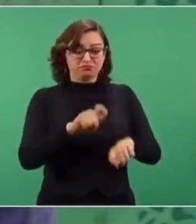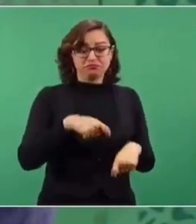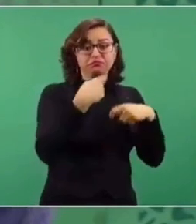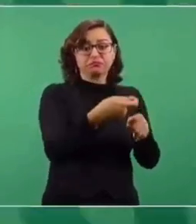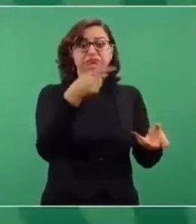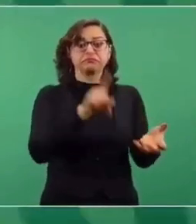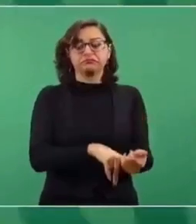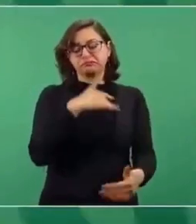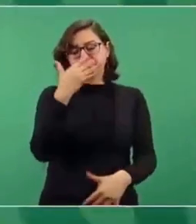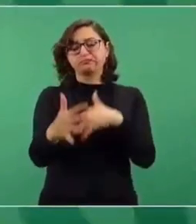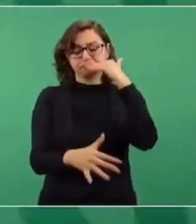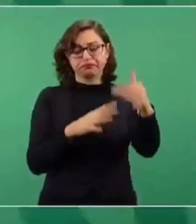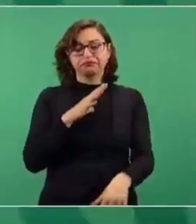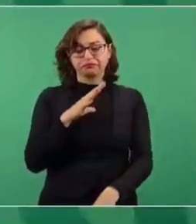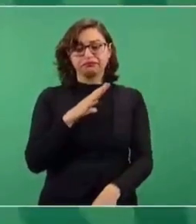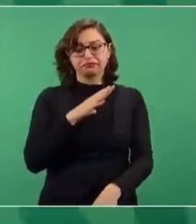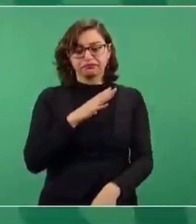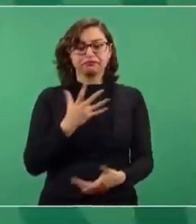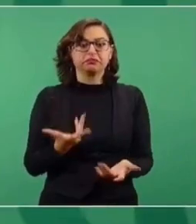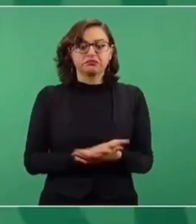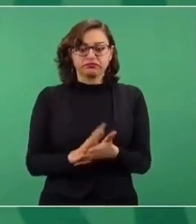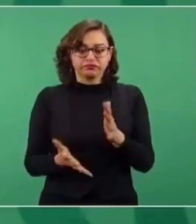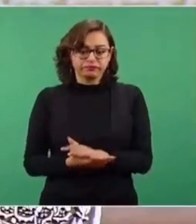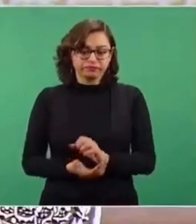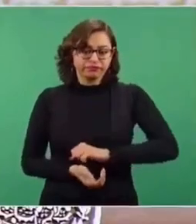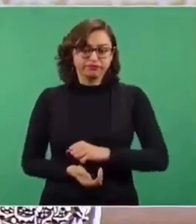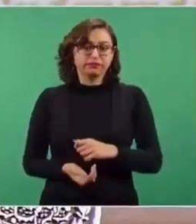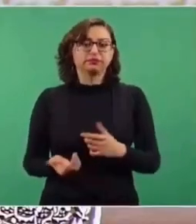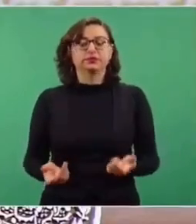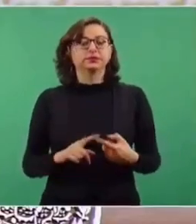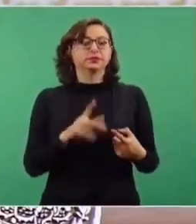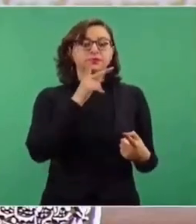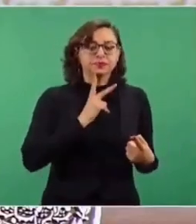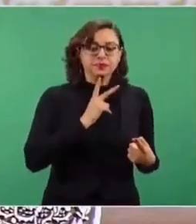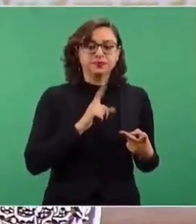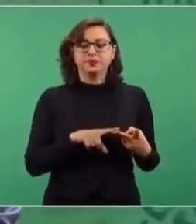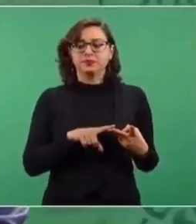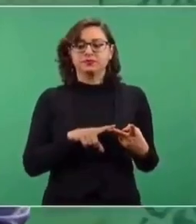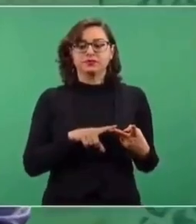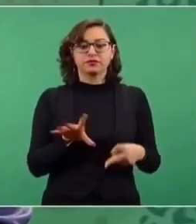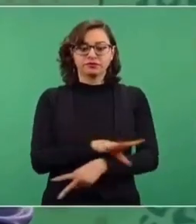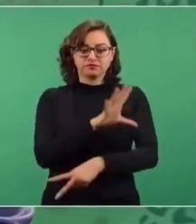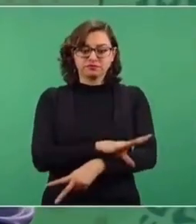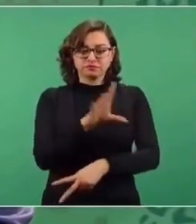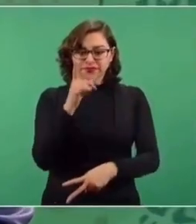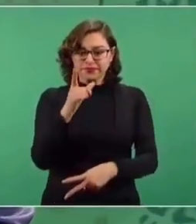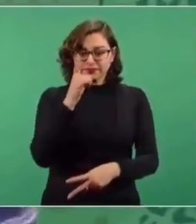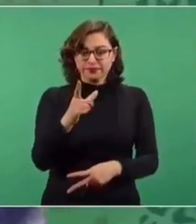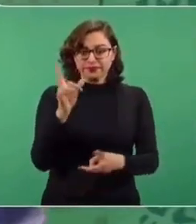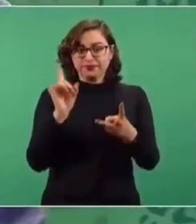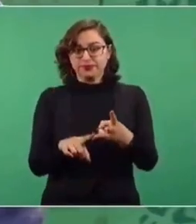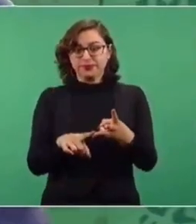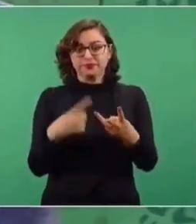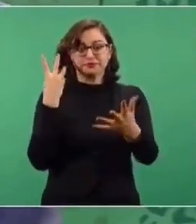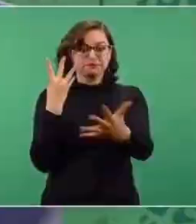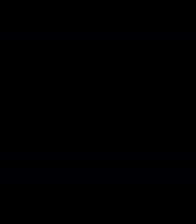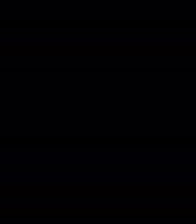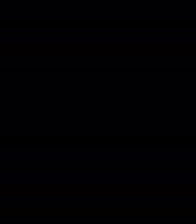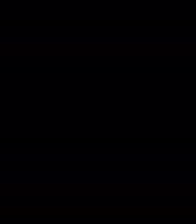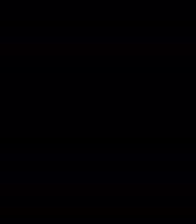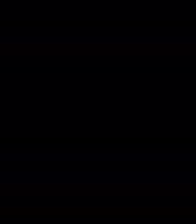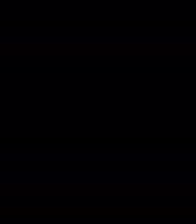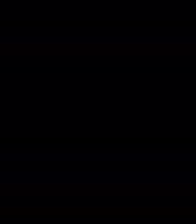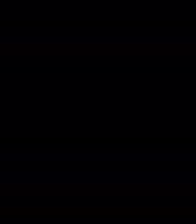que ver con actos de corrupción, con influyentismo en petróleo, en la industria eléctrica, bueno, hasta en los reclusorios.